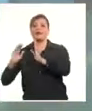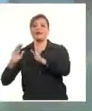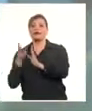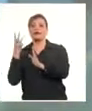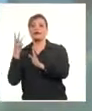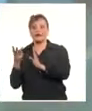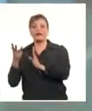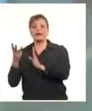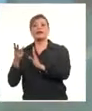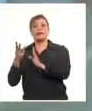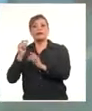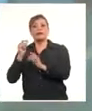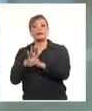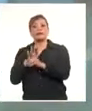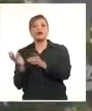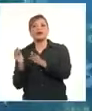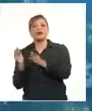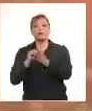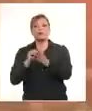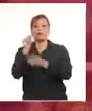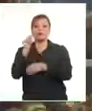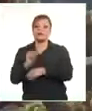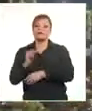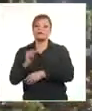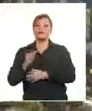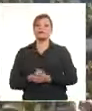donde le aplicamos la prótesis a los pacientes.